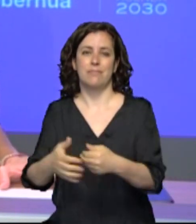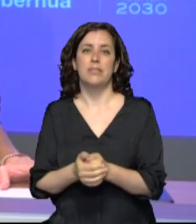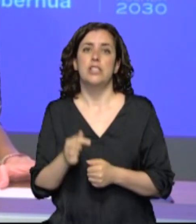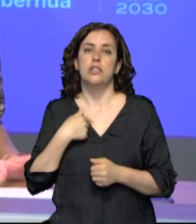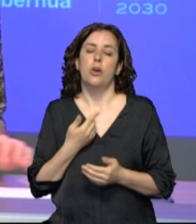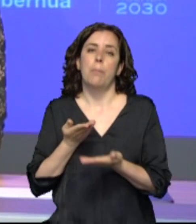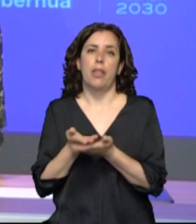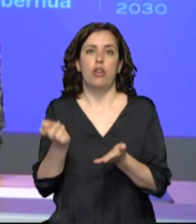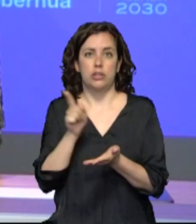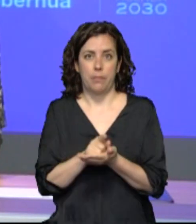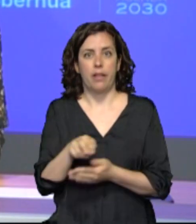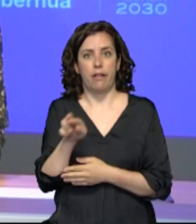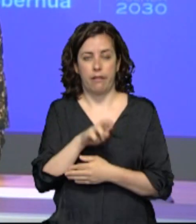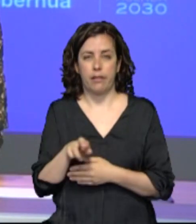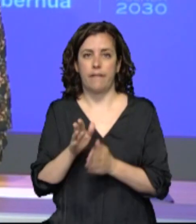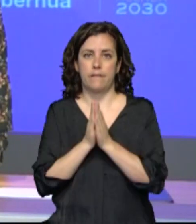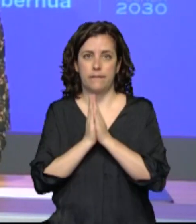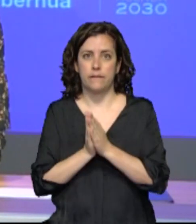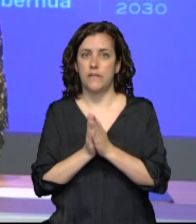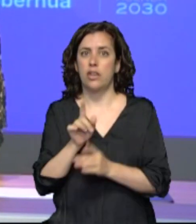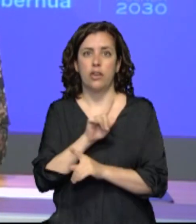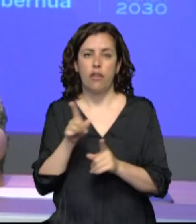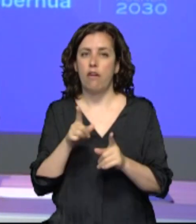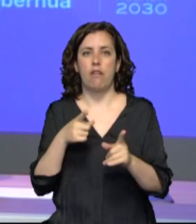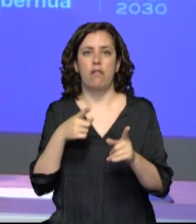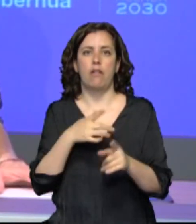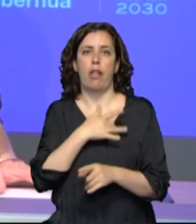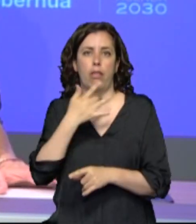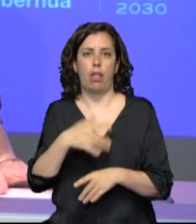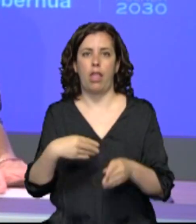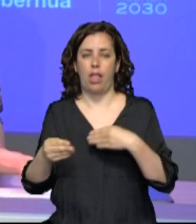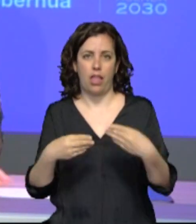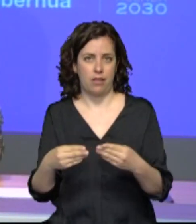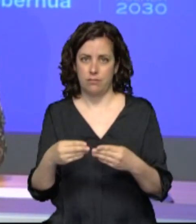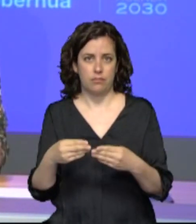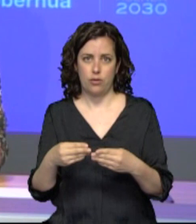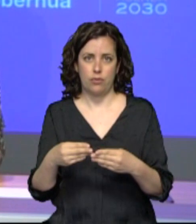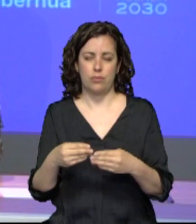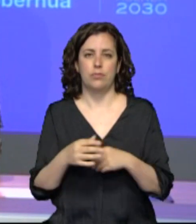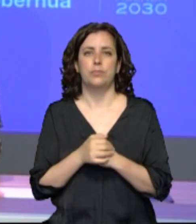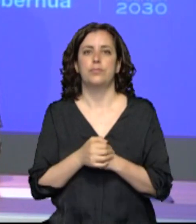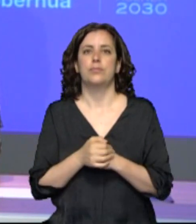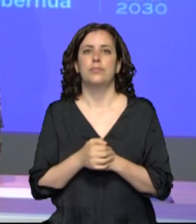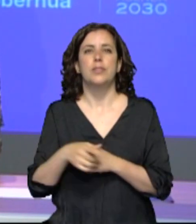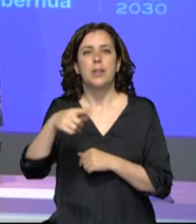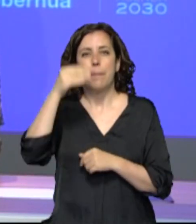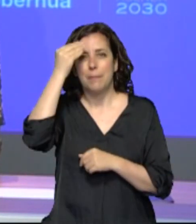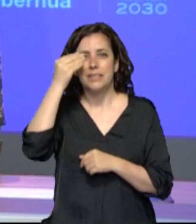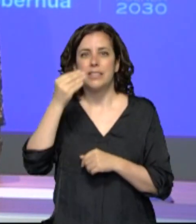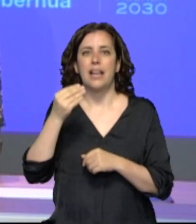reiterativa a no relajarnos en las medidas no pensar que el final de la desescalada es el final